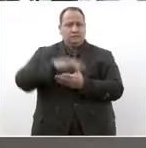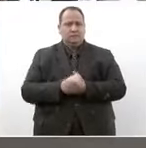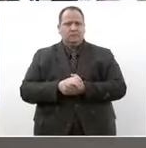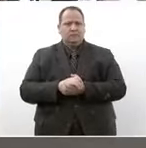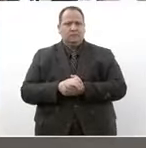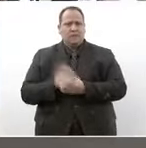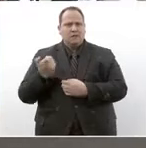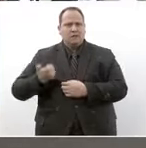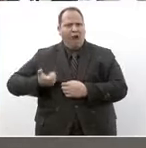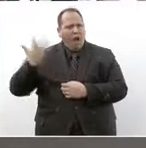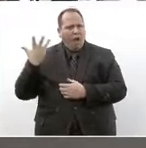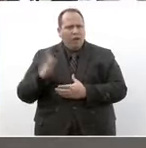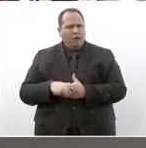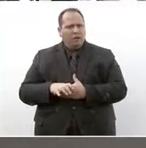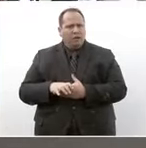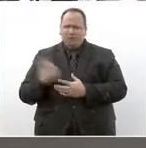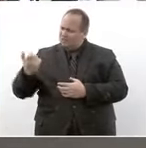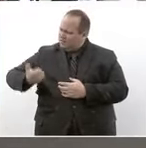carísimas